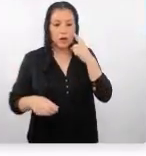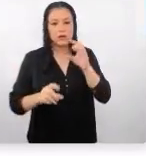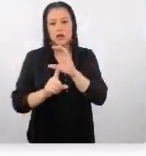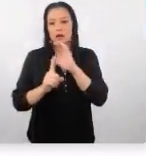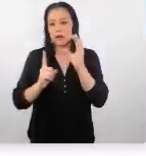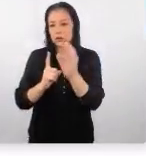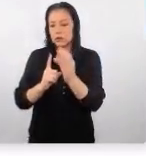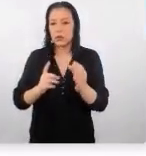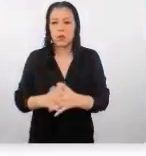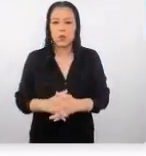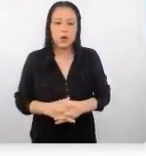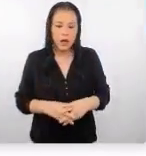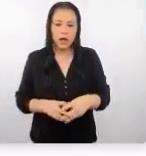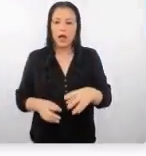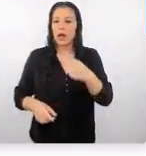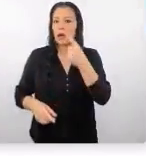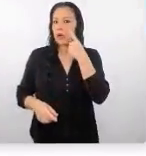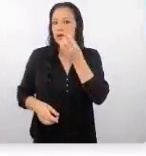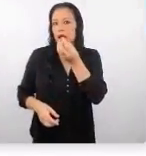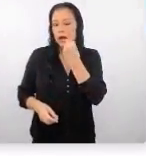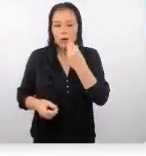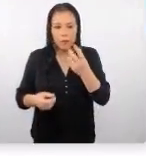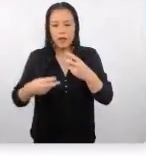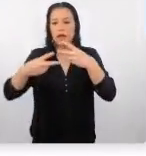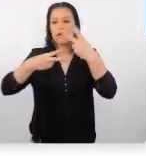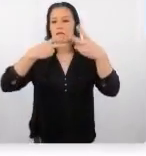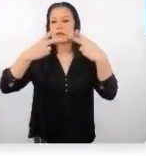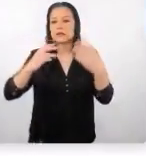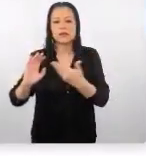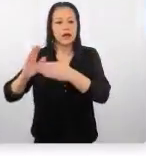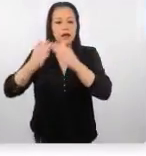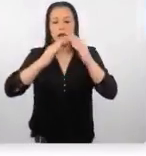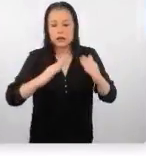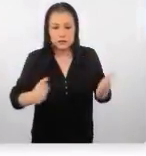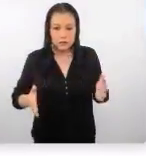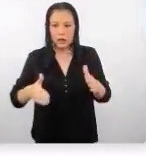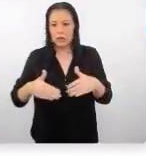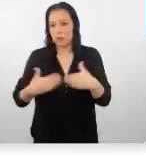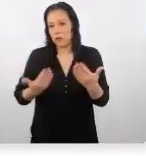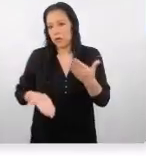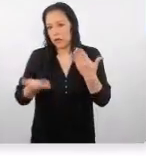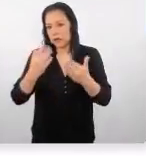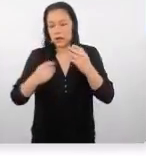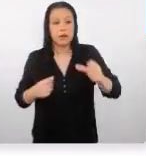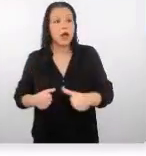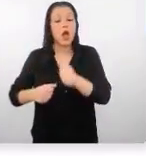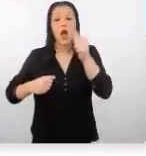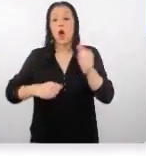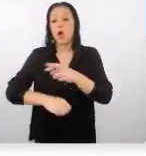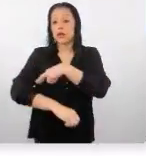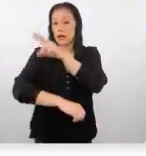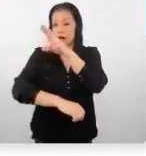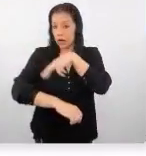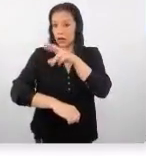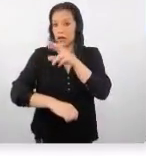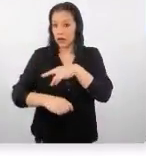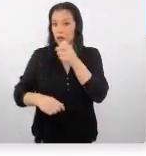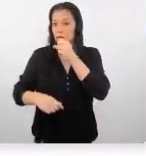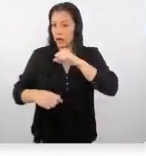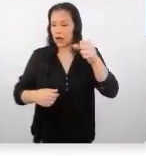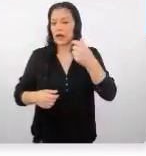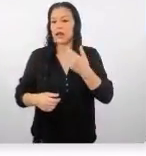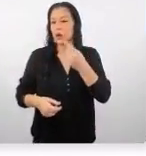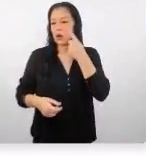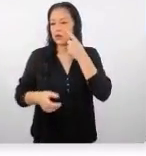conocer la gastronomía, poder visitar la ciudad, de repente poder ir a otra región y conocer un poco más de nuestro